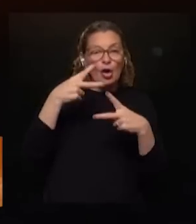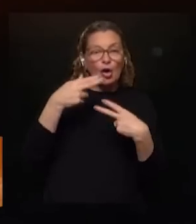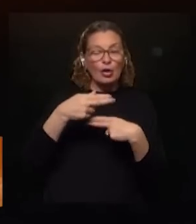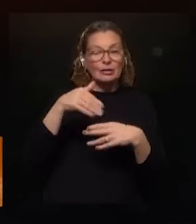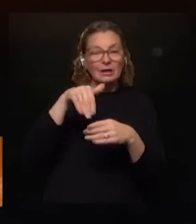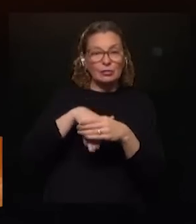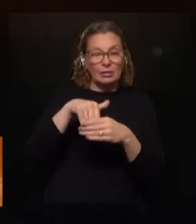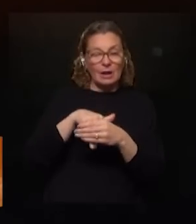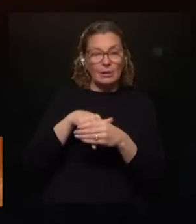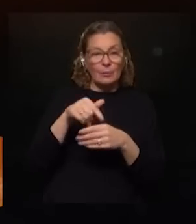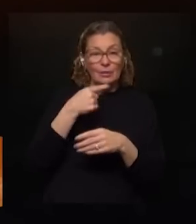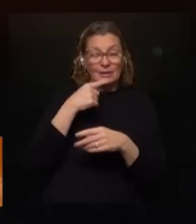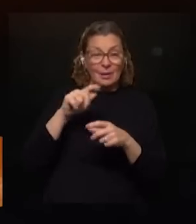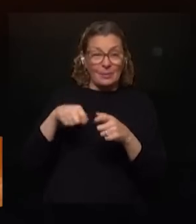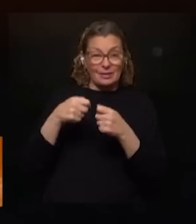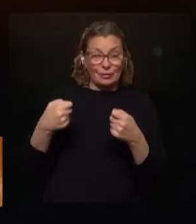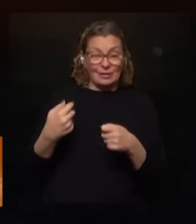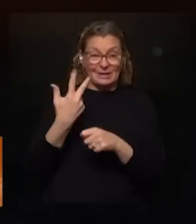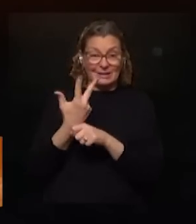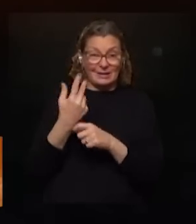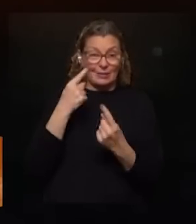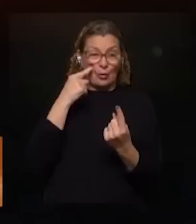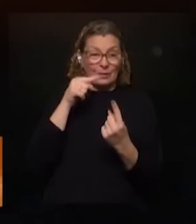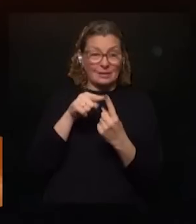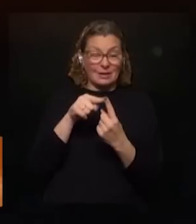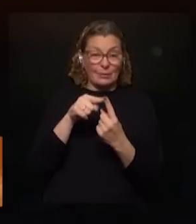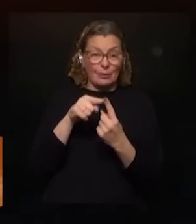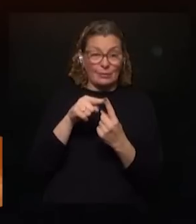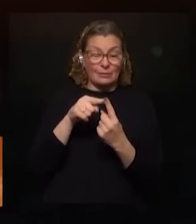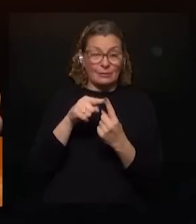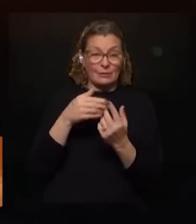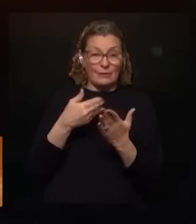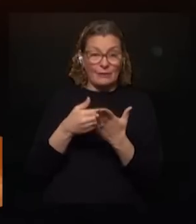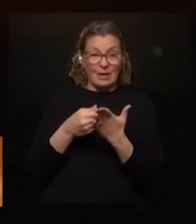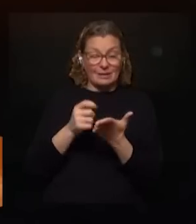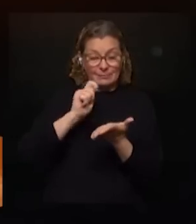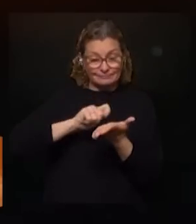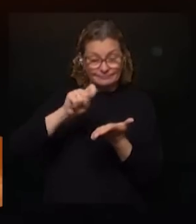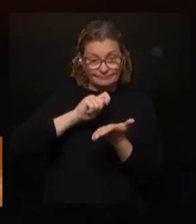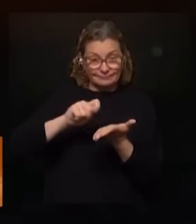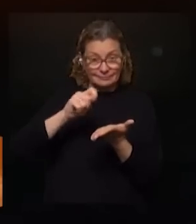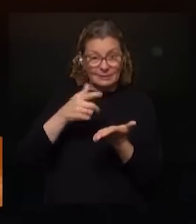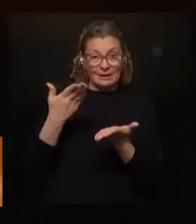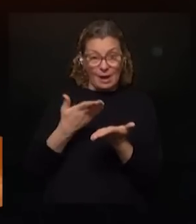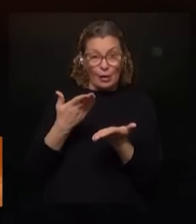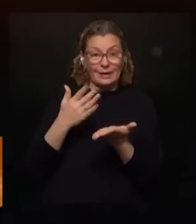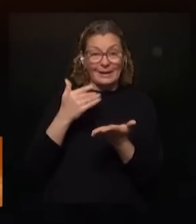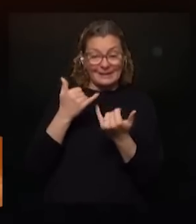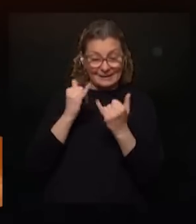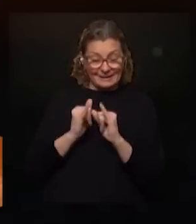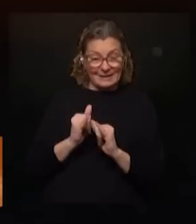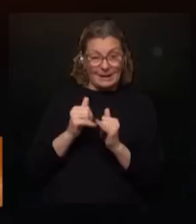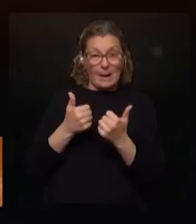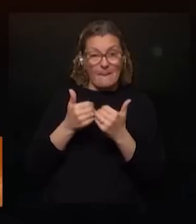como tú mencionaste apunta a tres cosas lo enunciado falta el registro para decir bueno ahora empezó